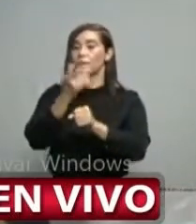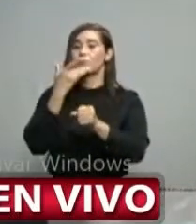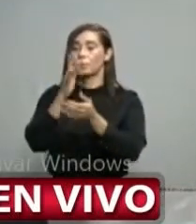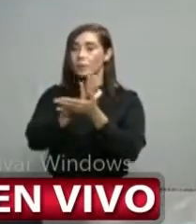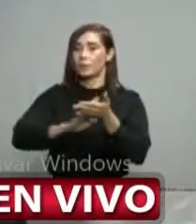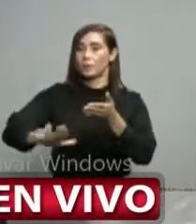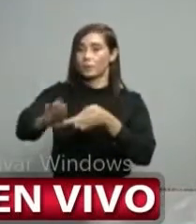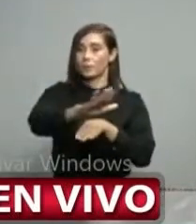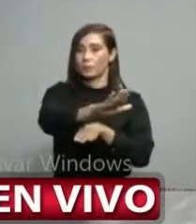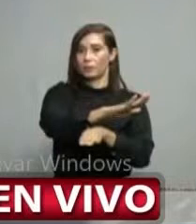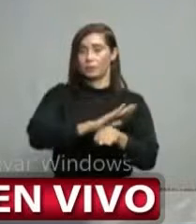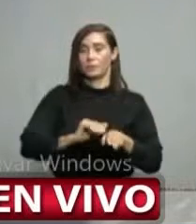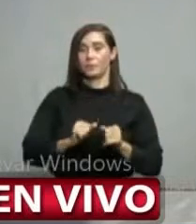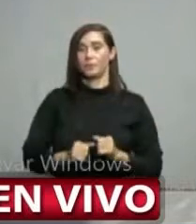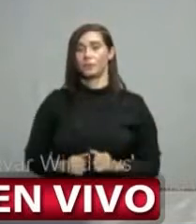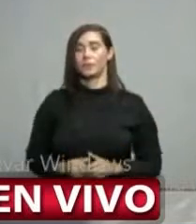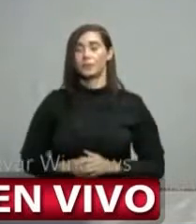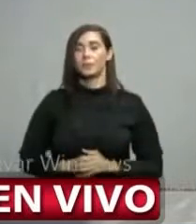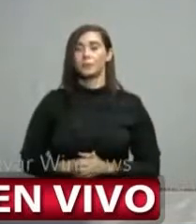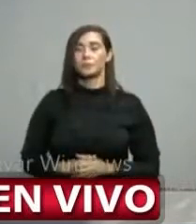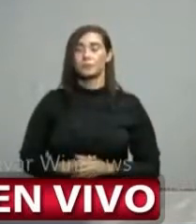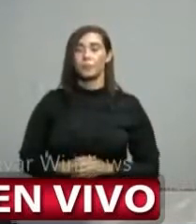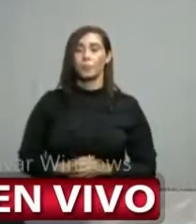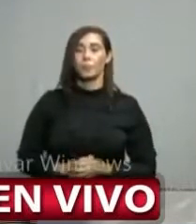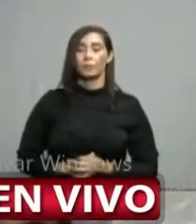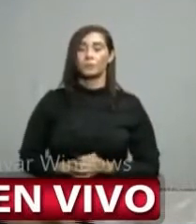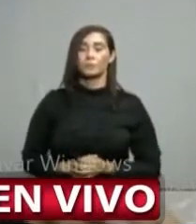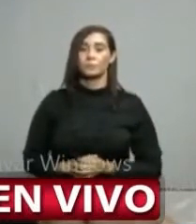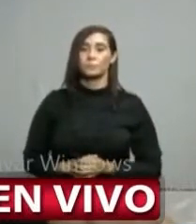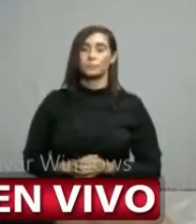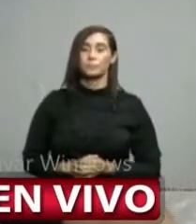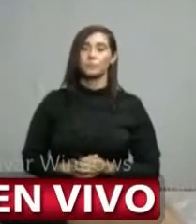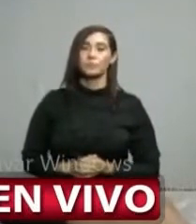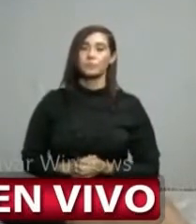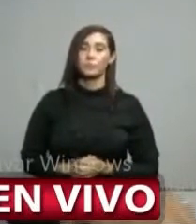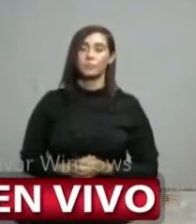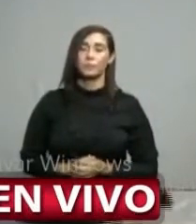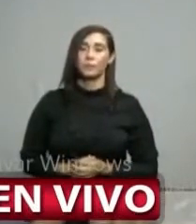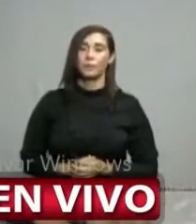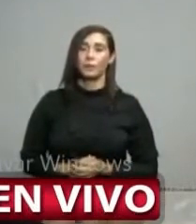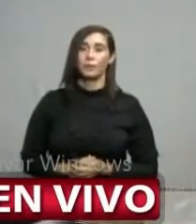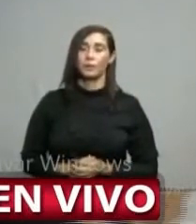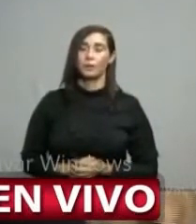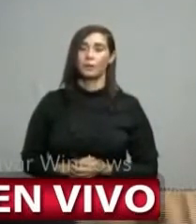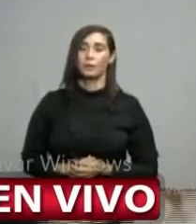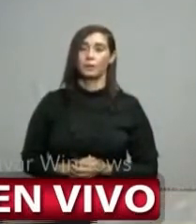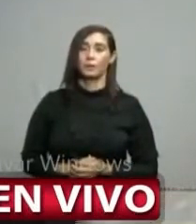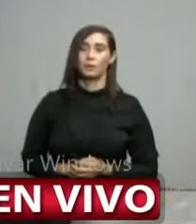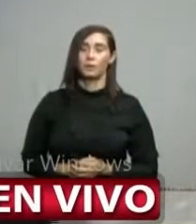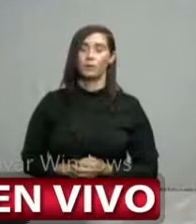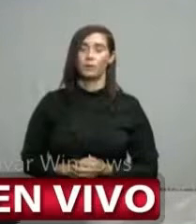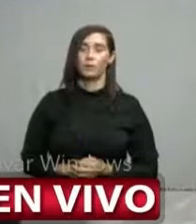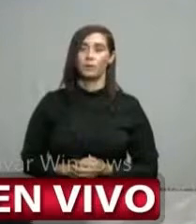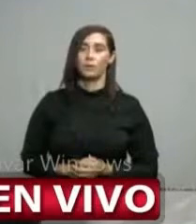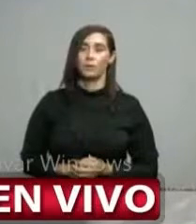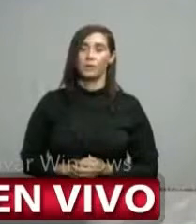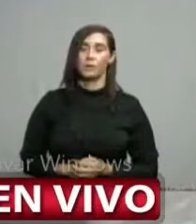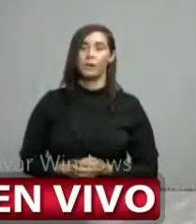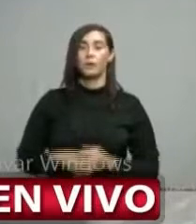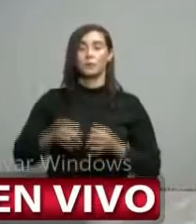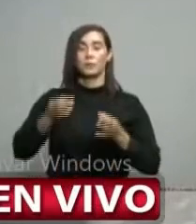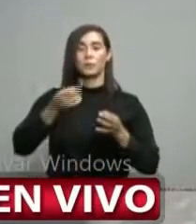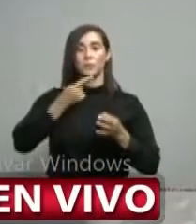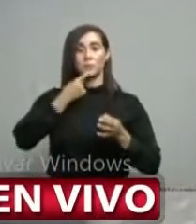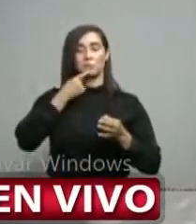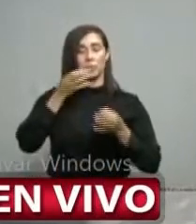Yo le diría sobre los efectos lo siguiente, para que